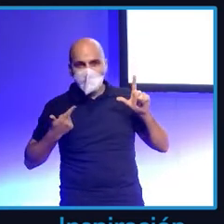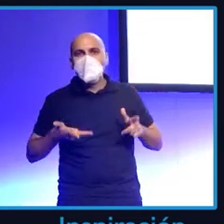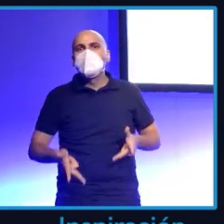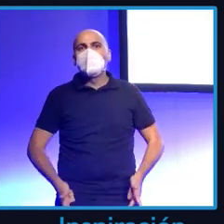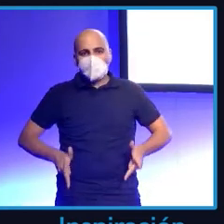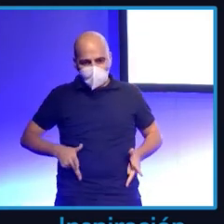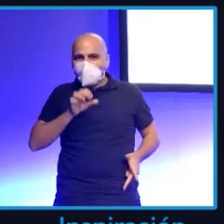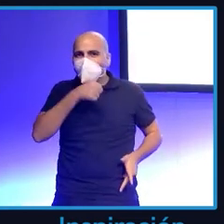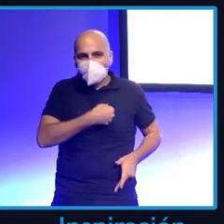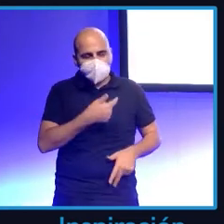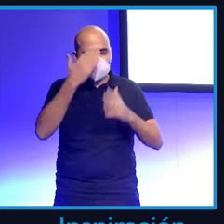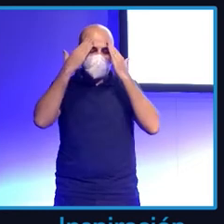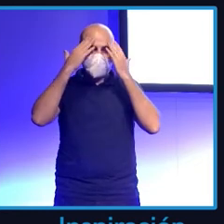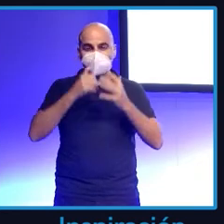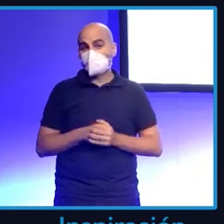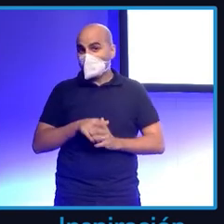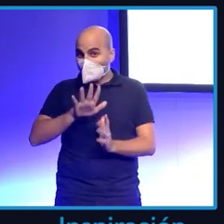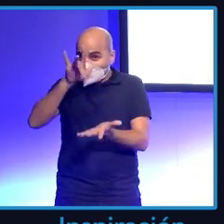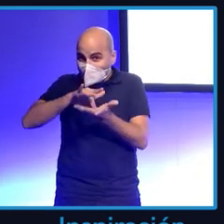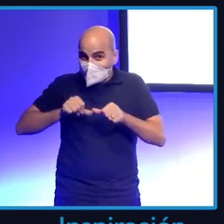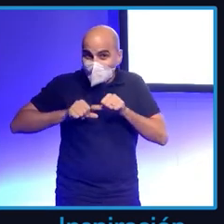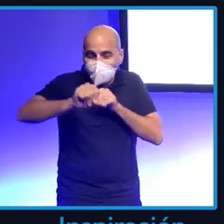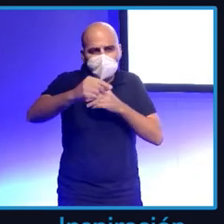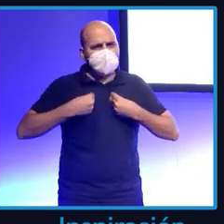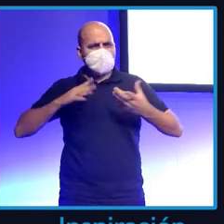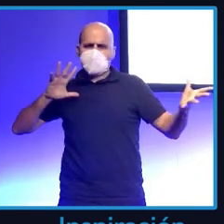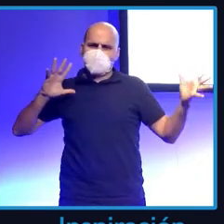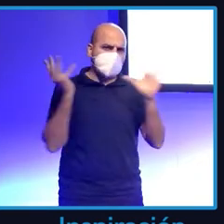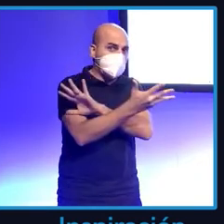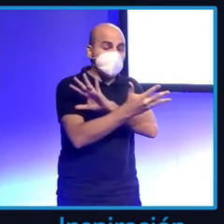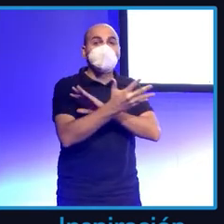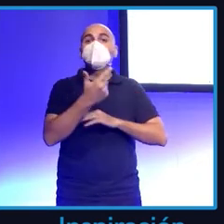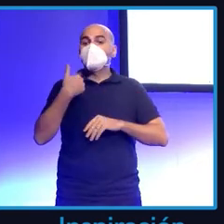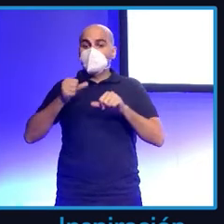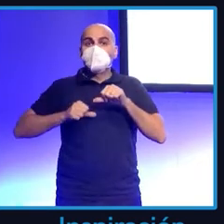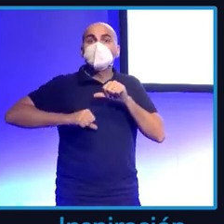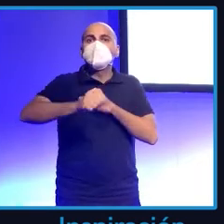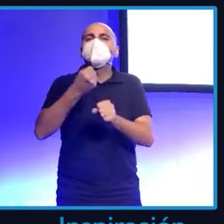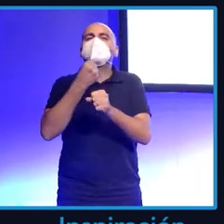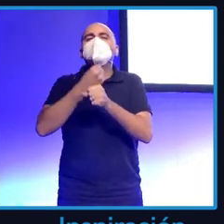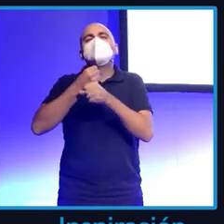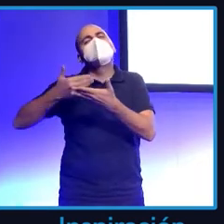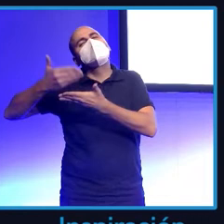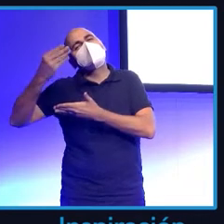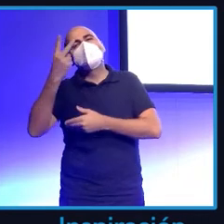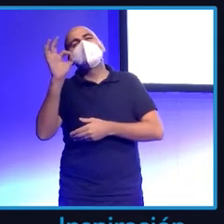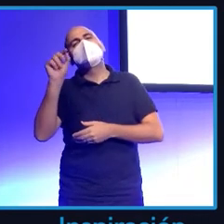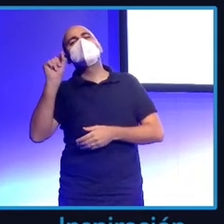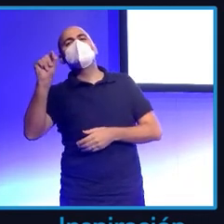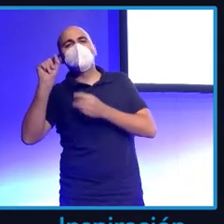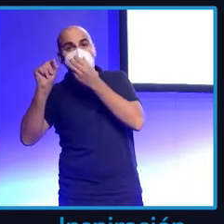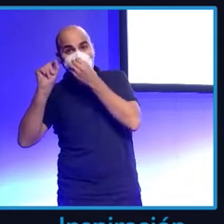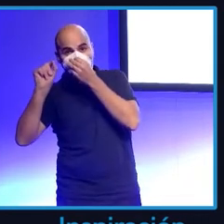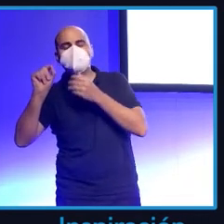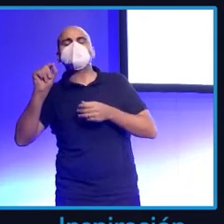premio que no esperaba, que implicaba poder trabajar para 20 minutos. Fue la primera vez que tuve un sueldo real que me